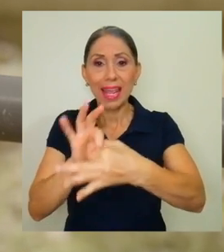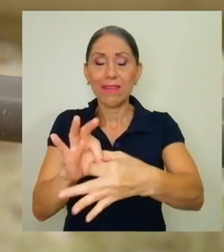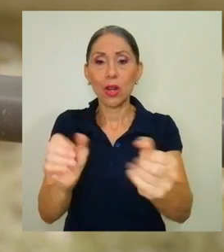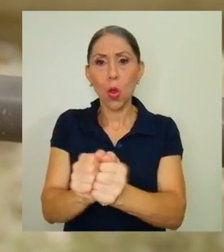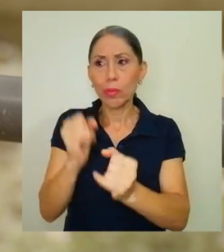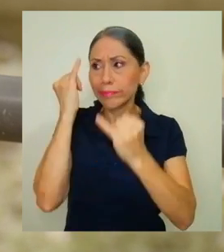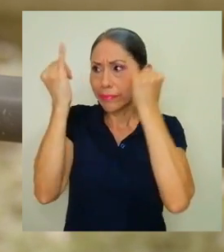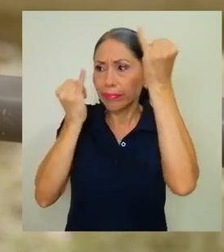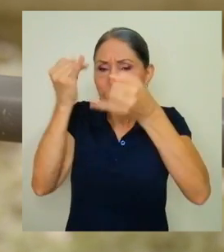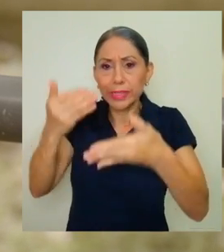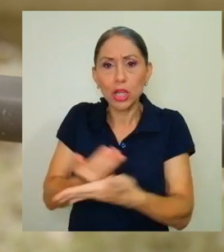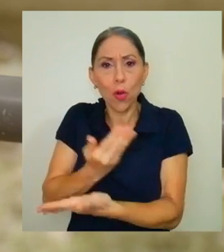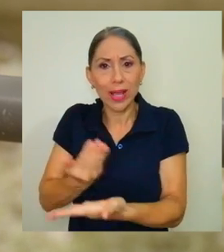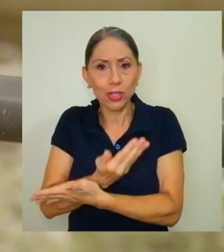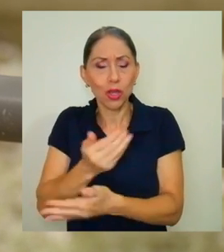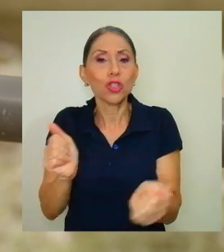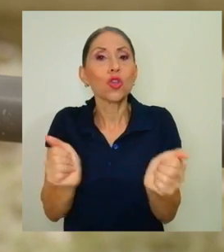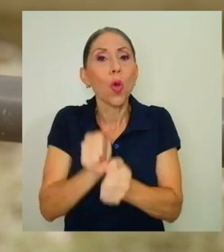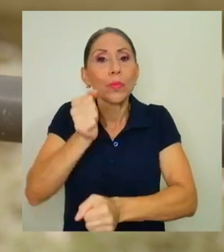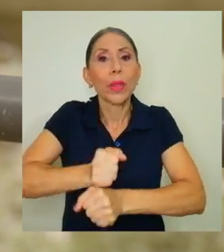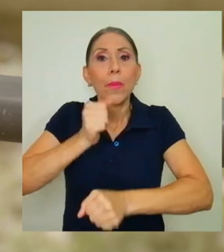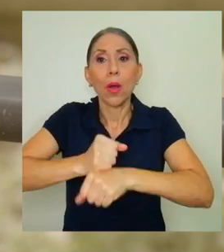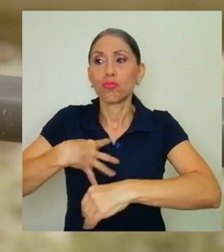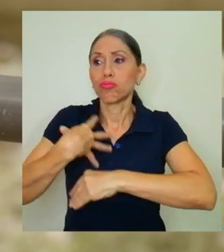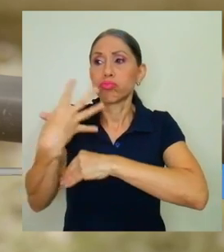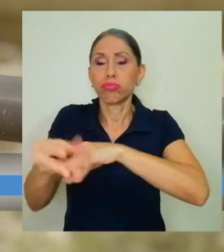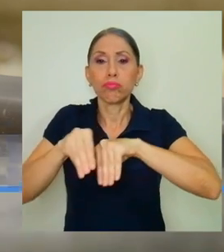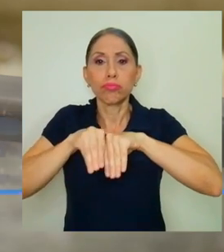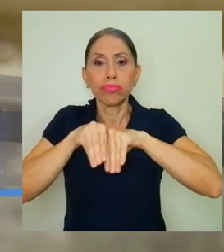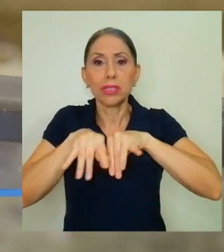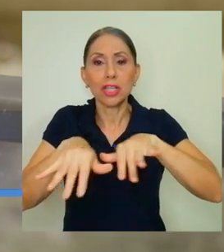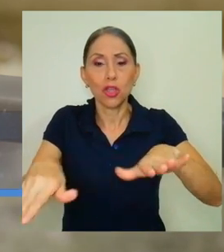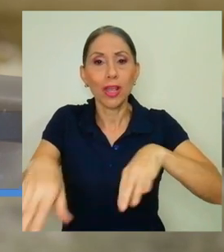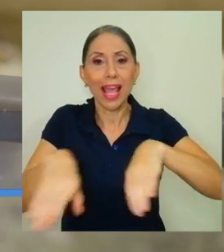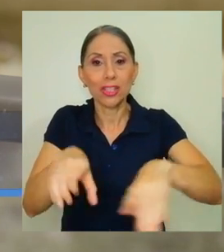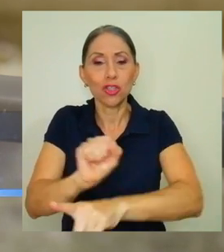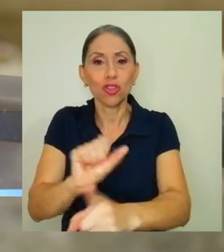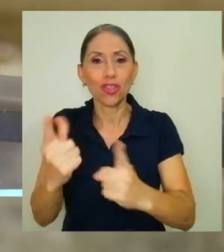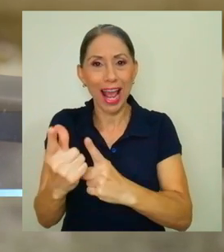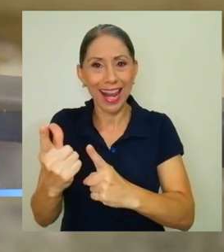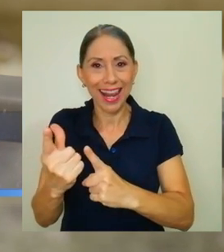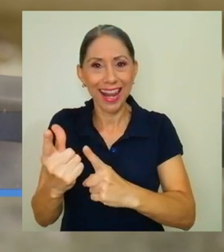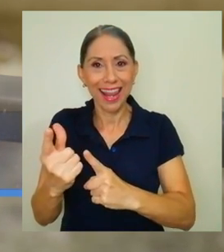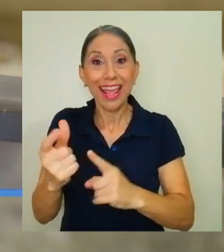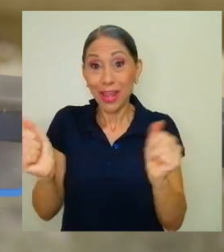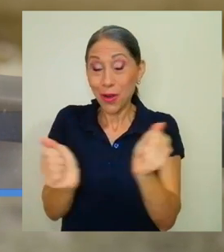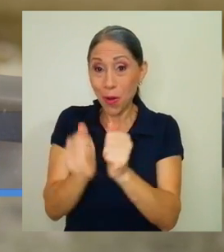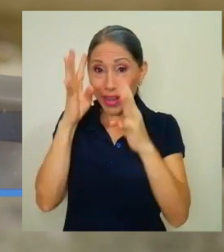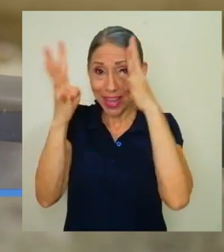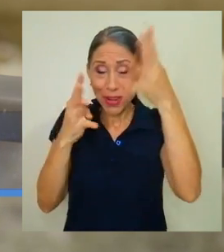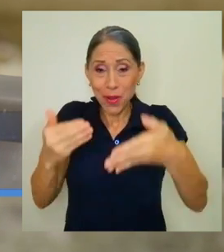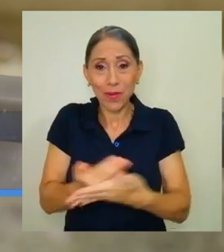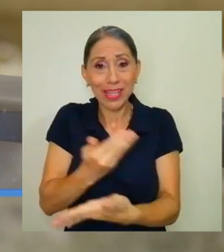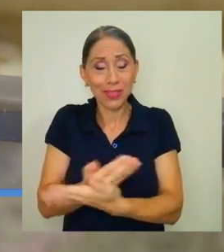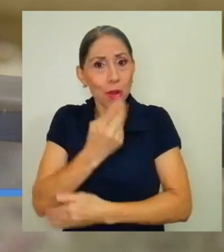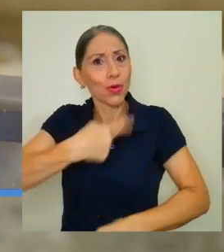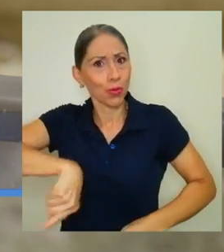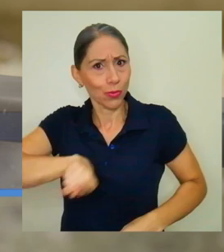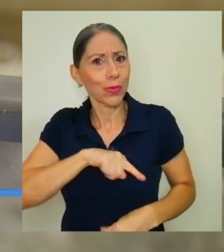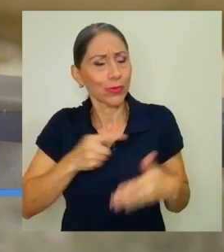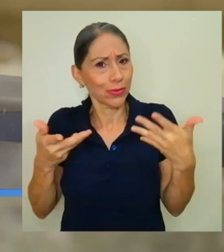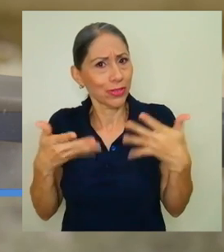tiene que ver con la innovación y la extensión y la acción social. Y de innovación, pues hemos estado muy